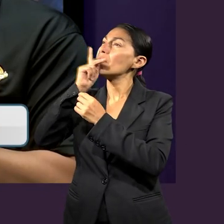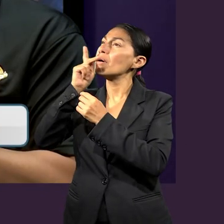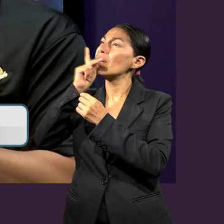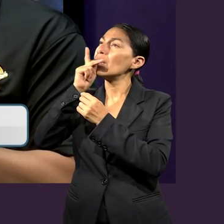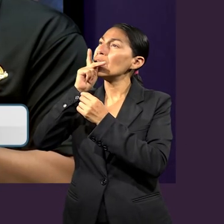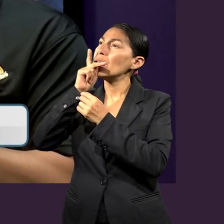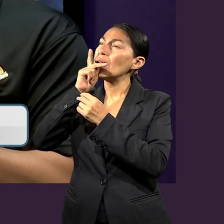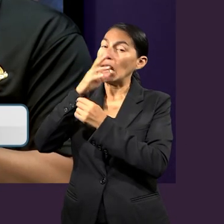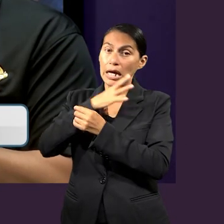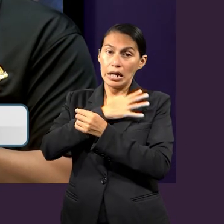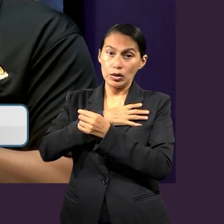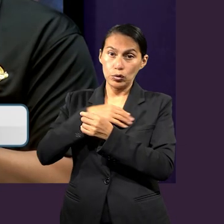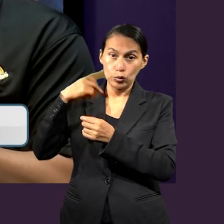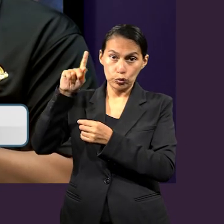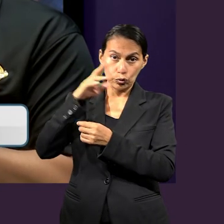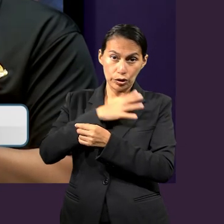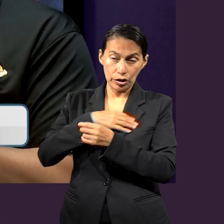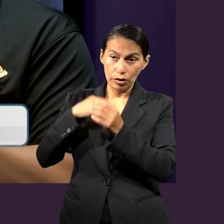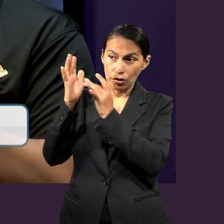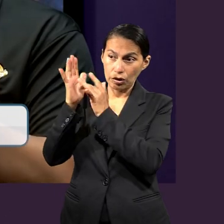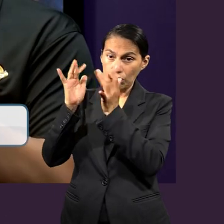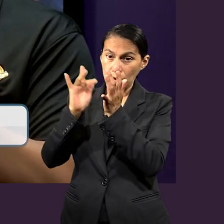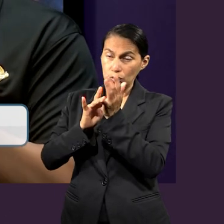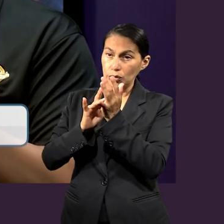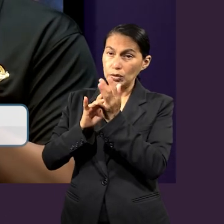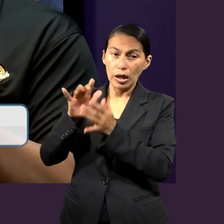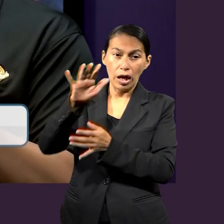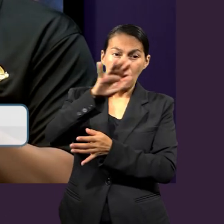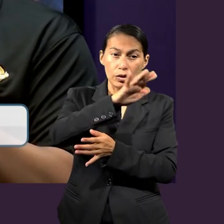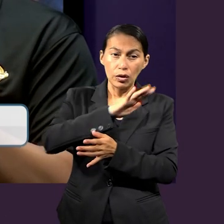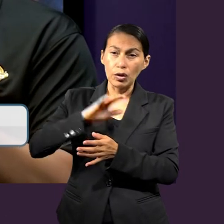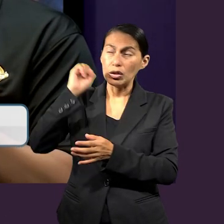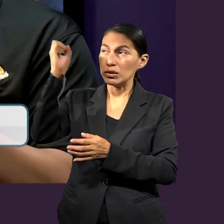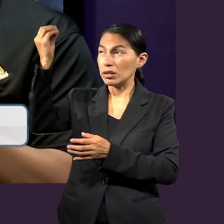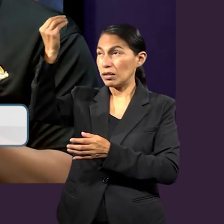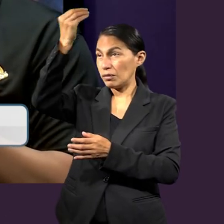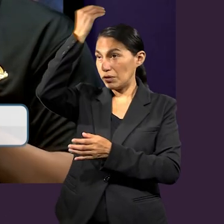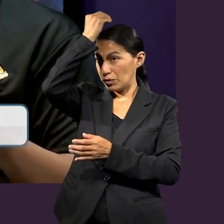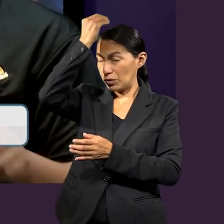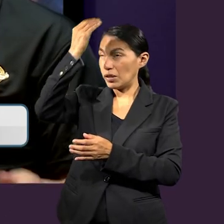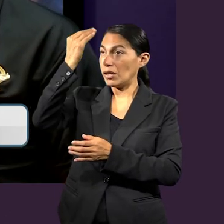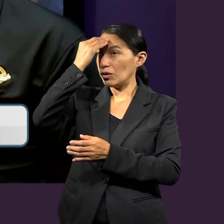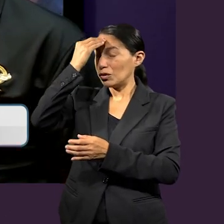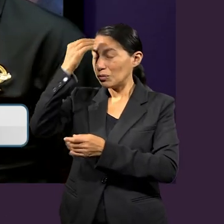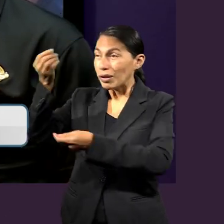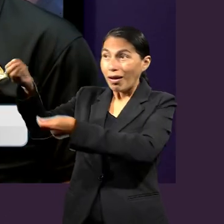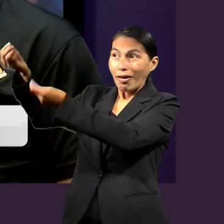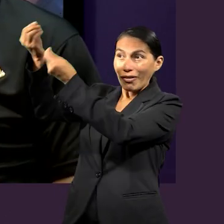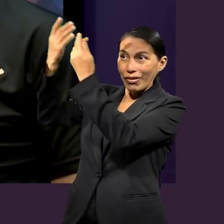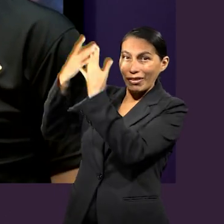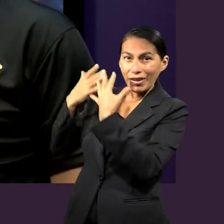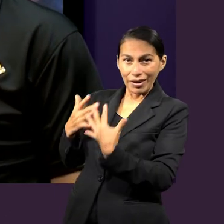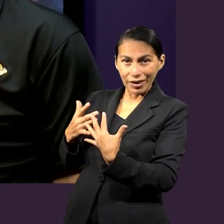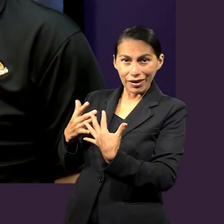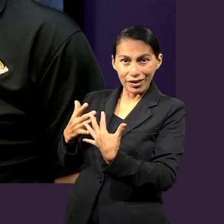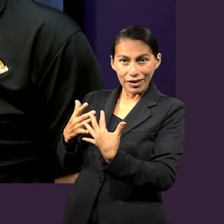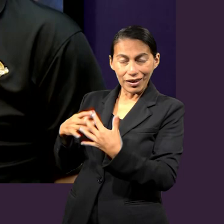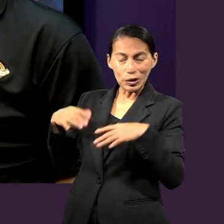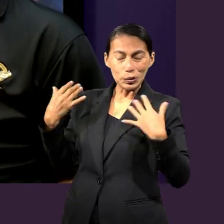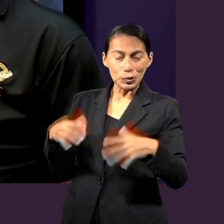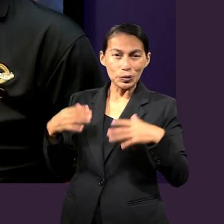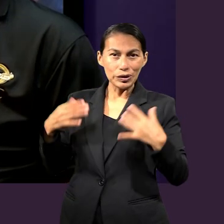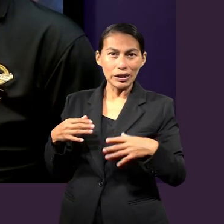Jesucristo, el Padre de Gloria, os dé espíritu de sabiduría y de revelación en el conocimiento de Él. O sea,